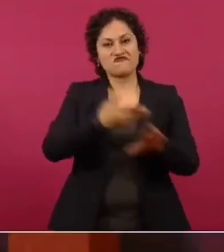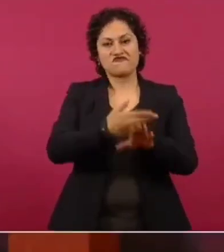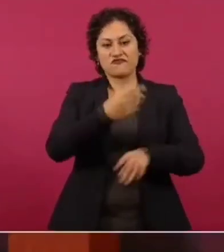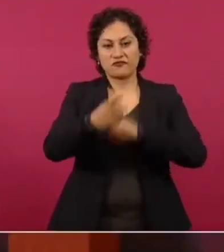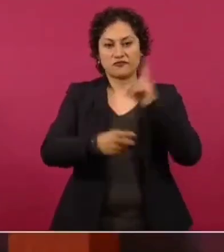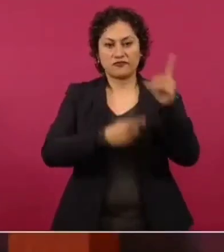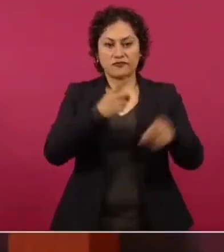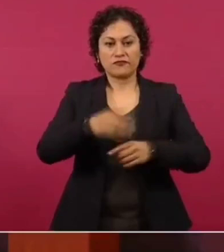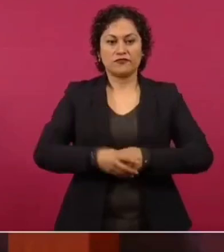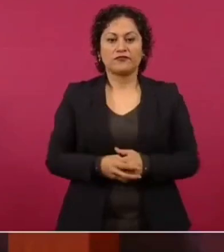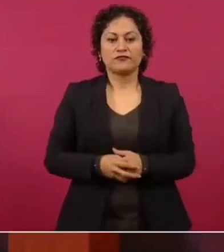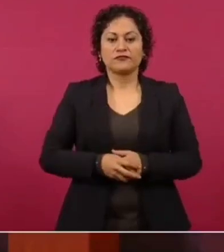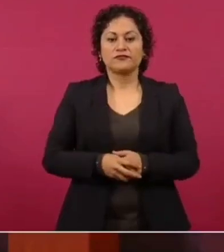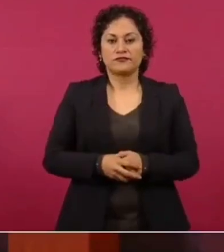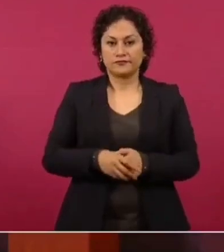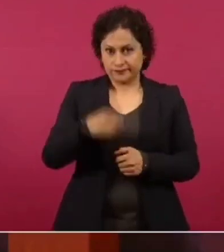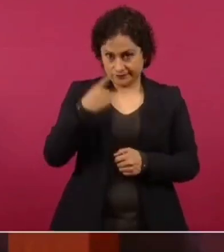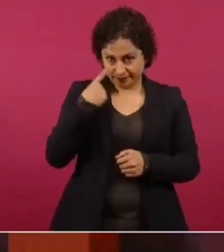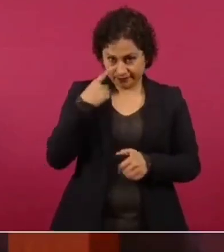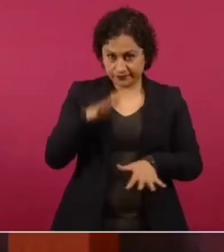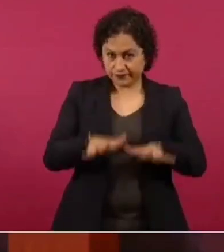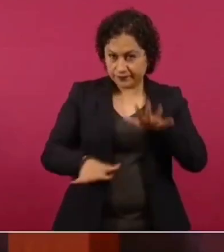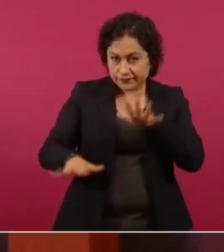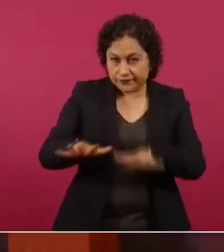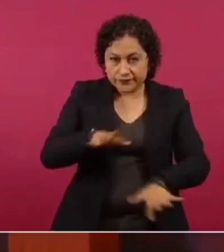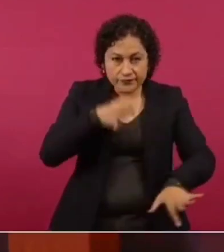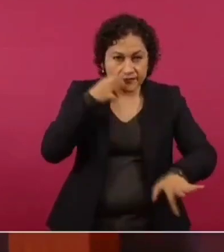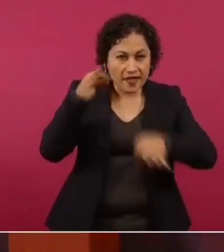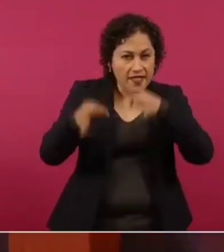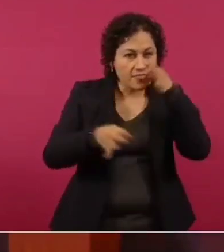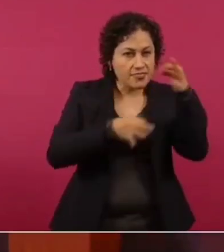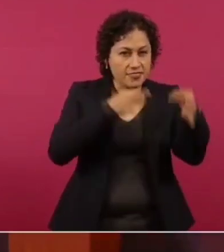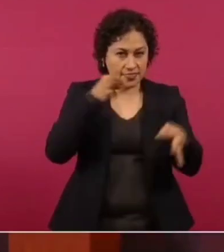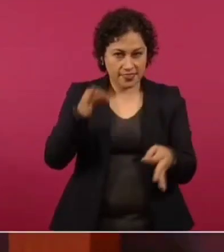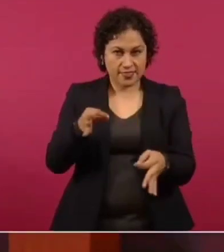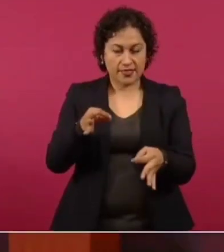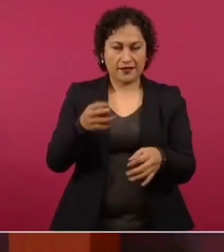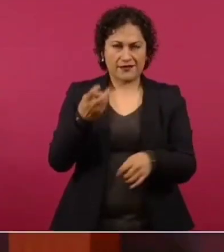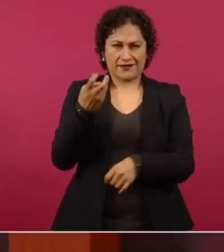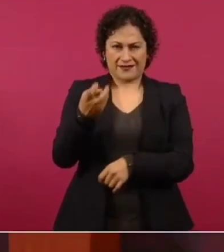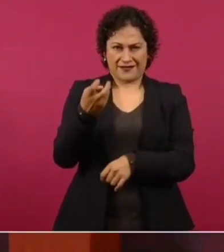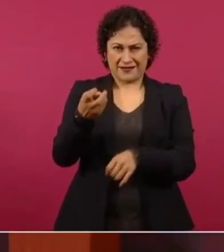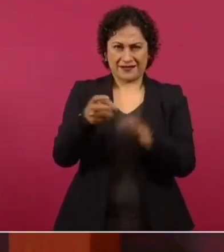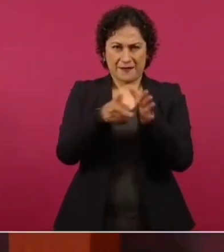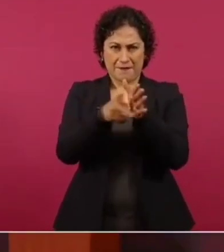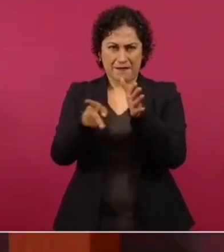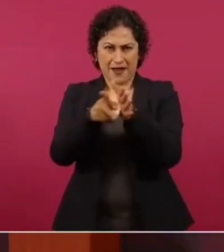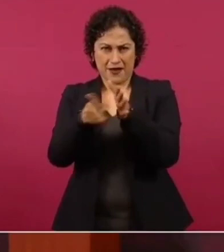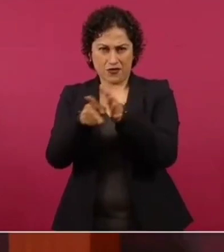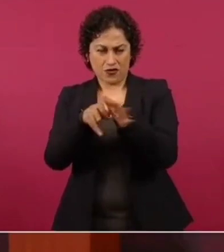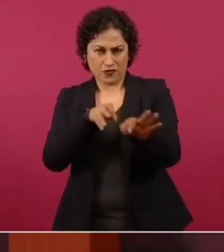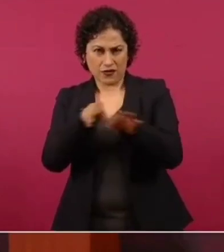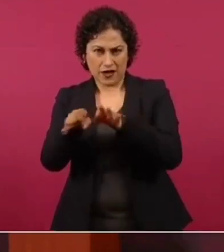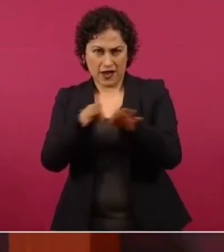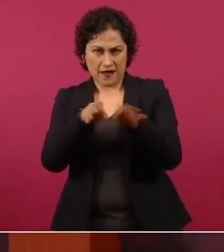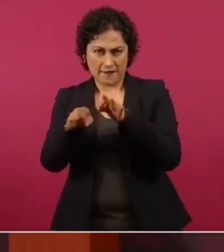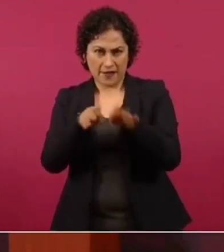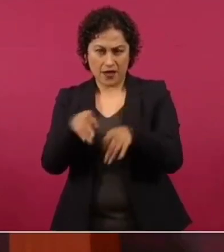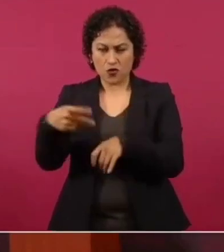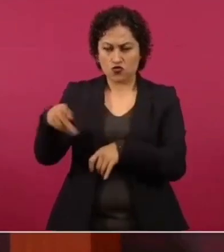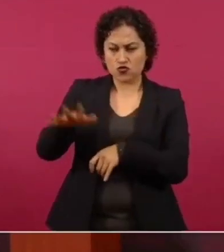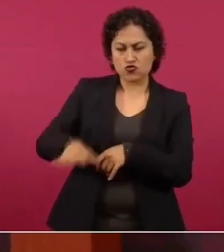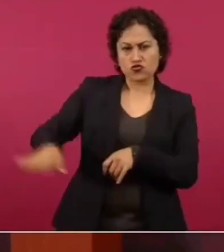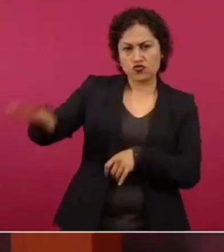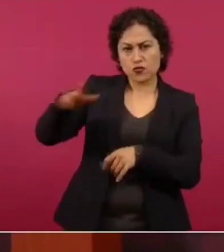Fíjense la manipulación. Este es el periodismo de los señores Junco,